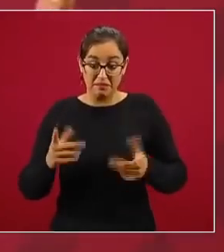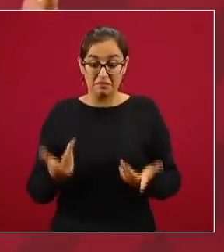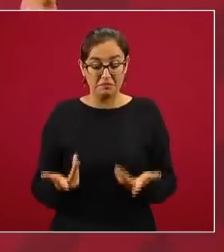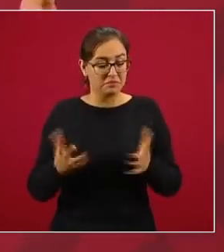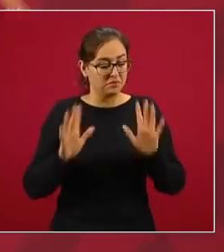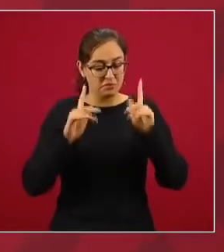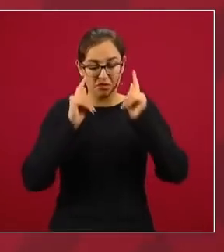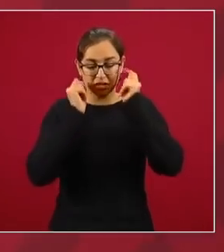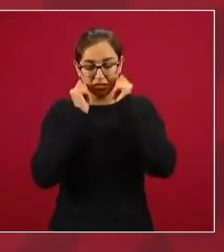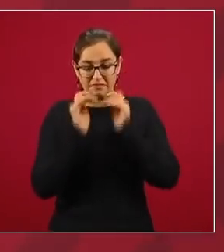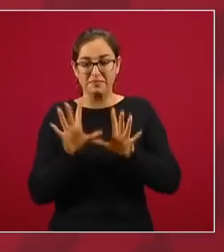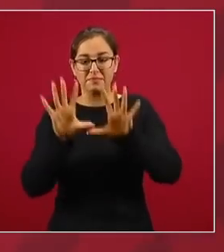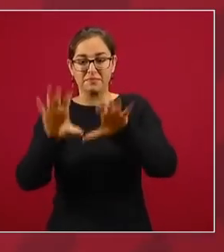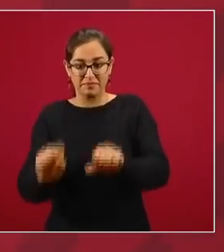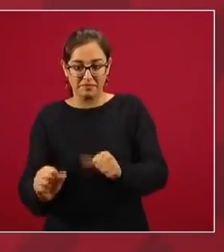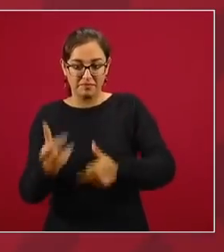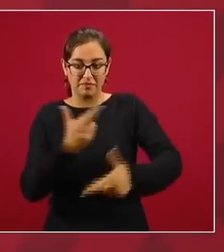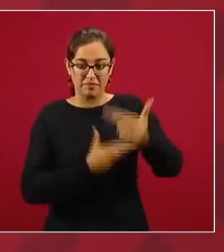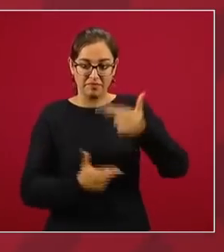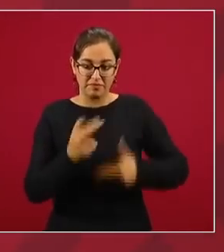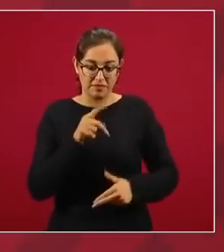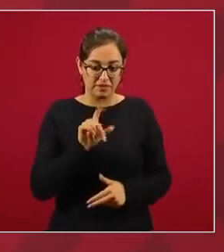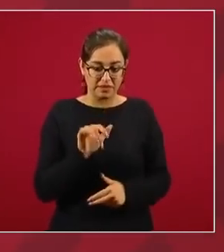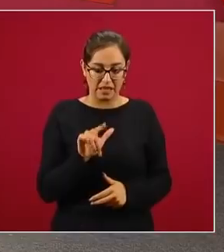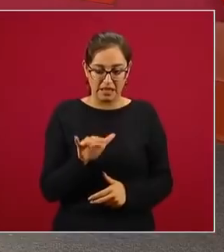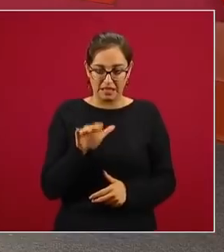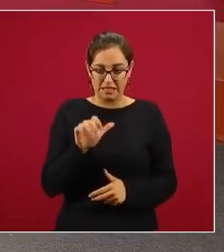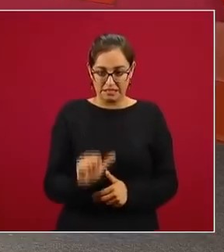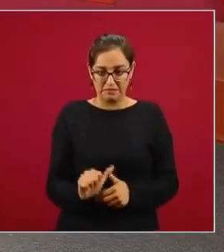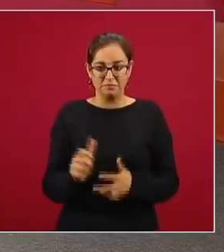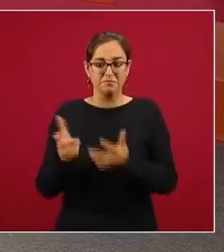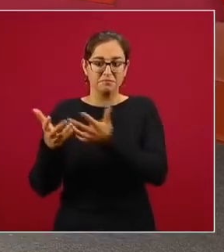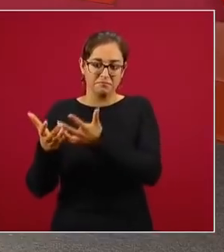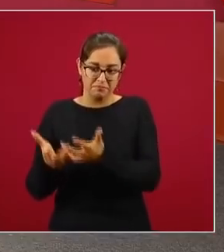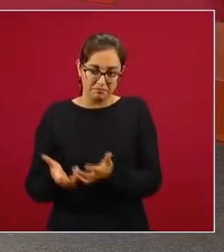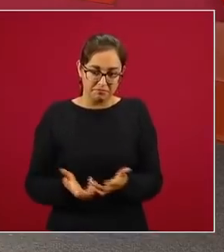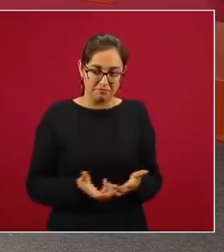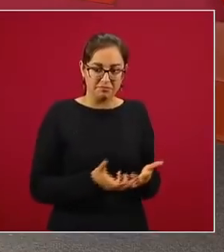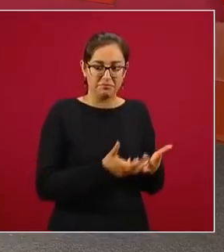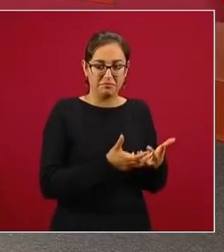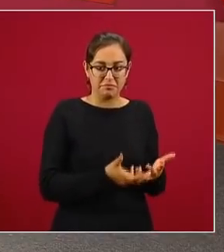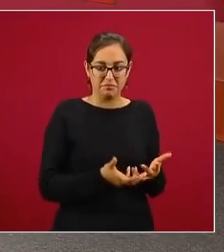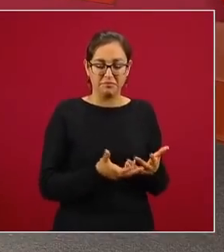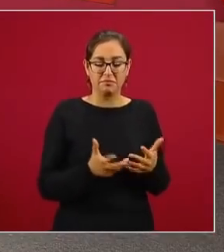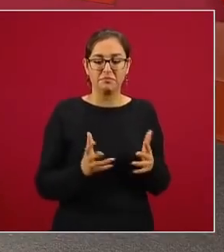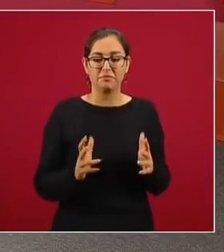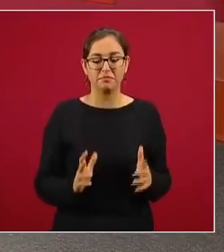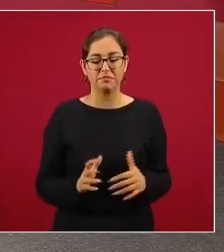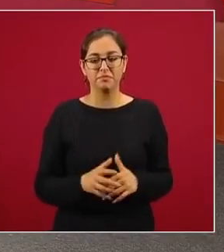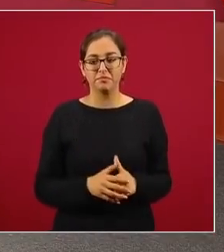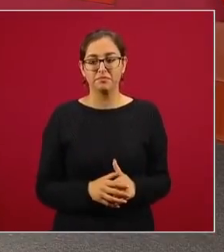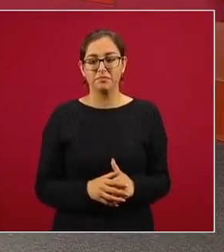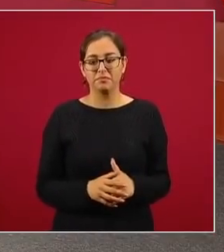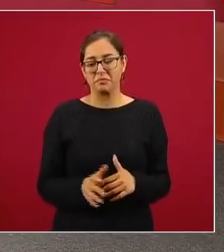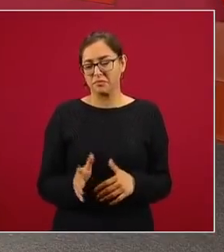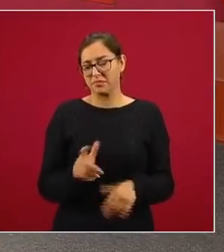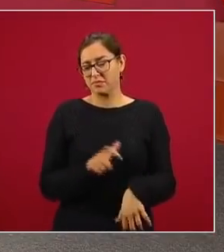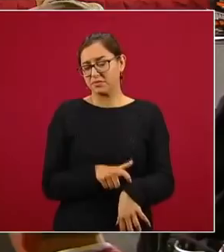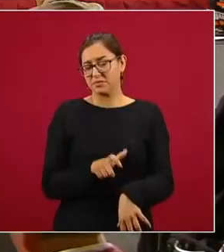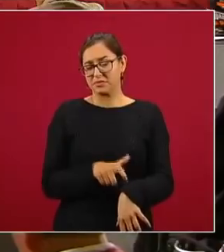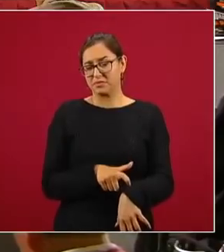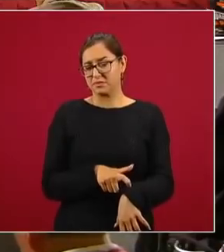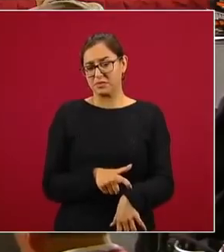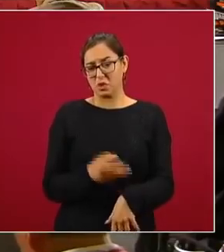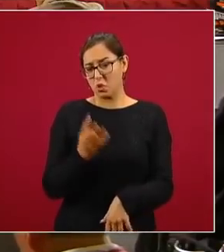delicias, se organiza una caravana para llevarlos. Ya esto, ya como a las